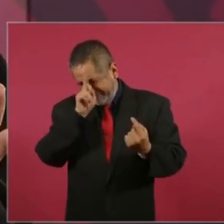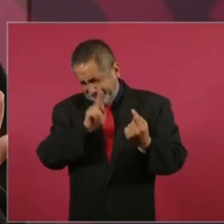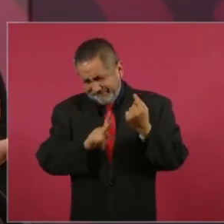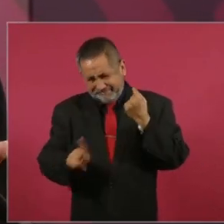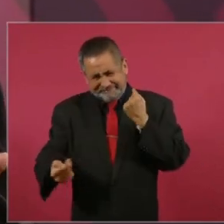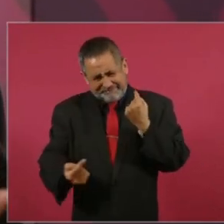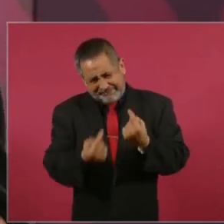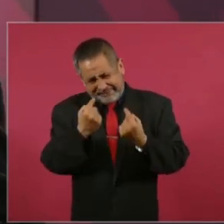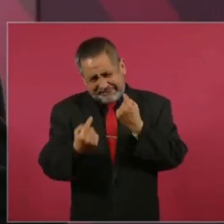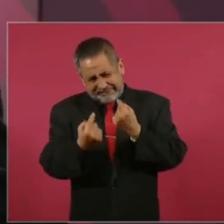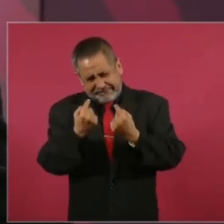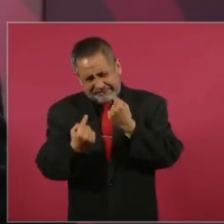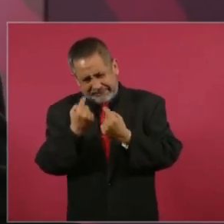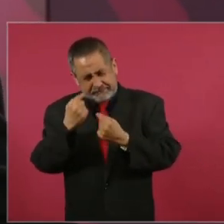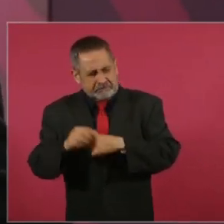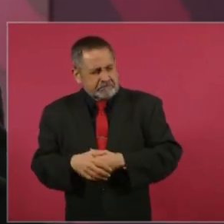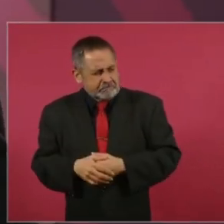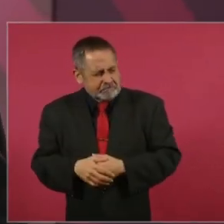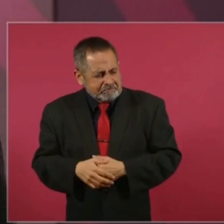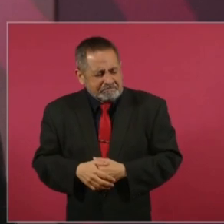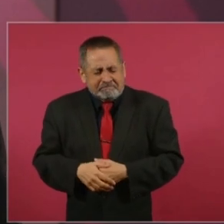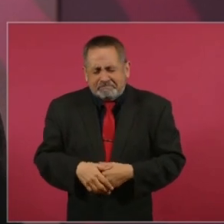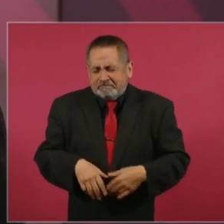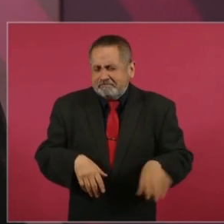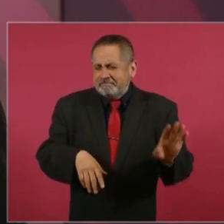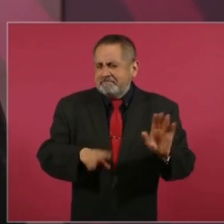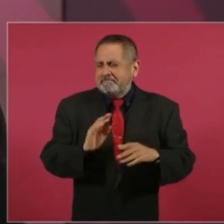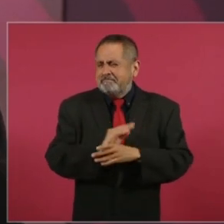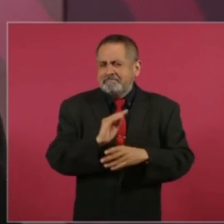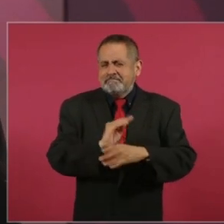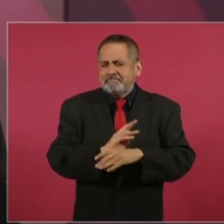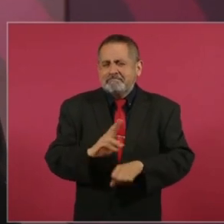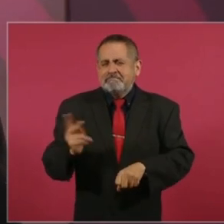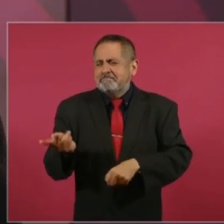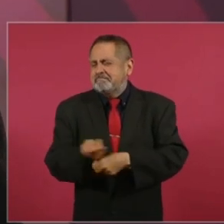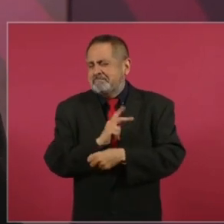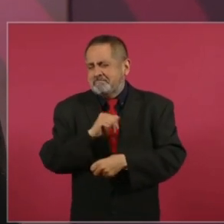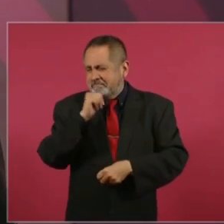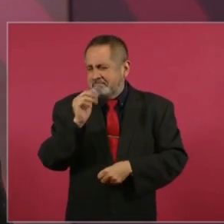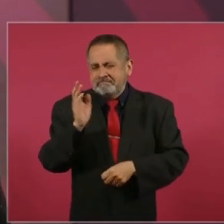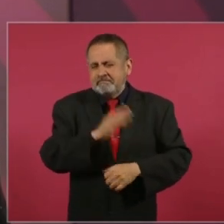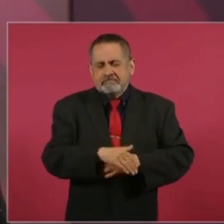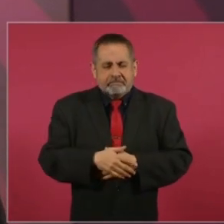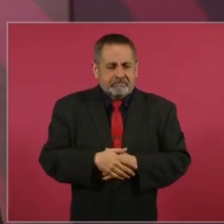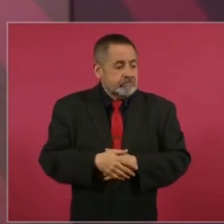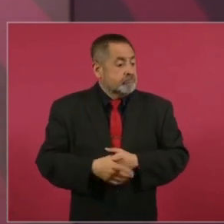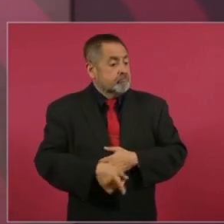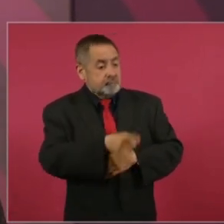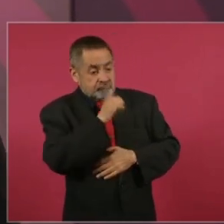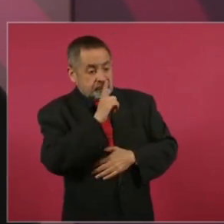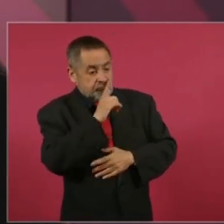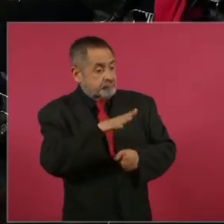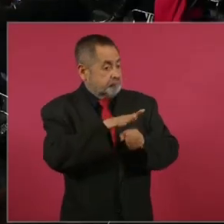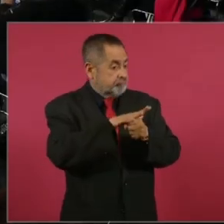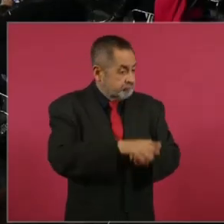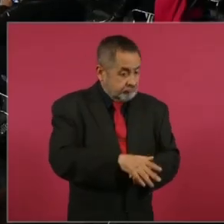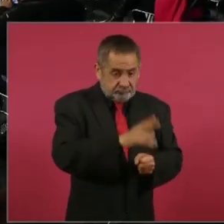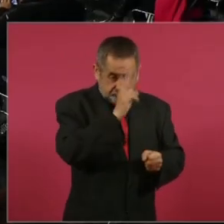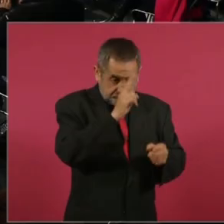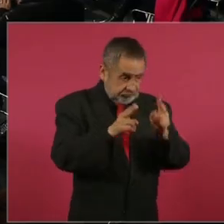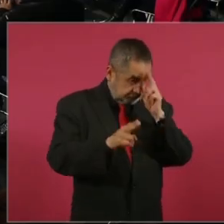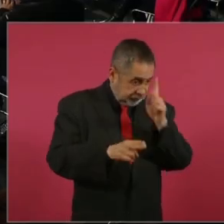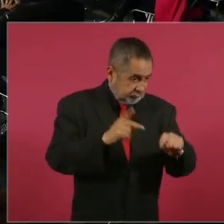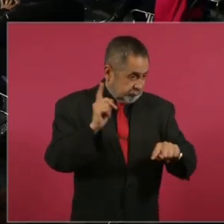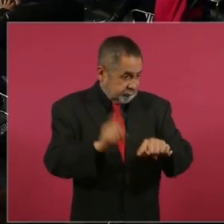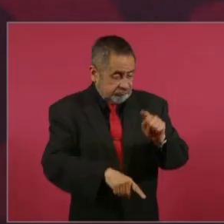Y no pasa nada, no se reprime a nadie, no se cesura